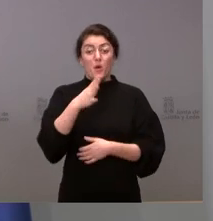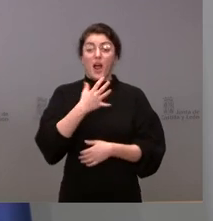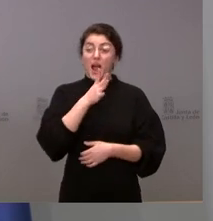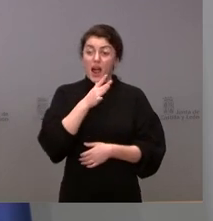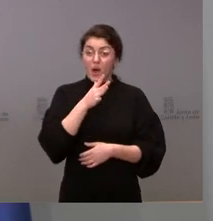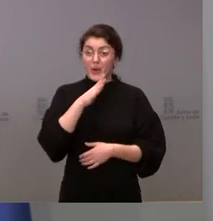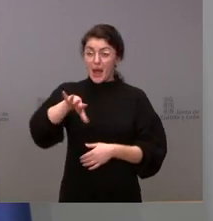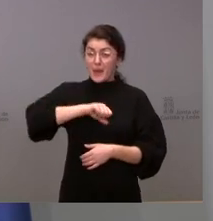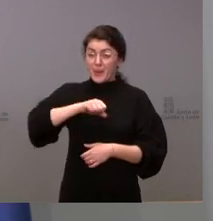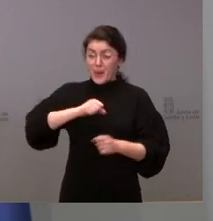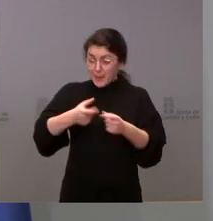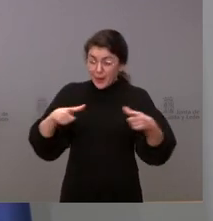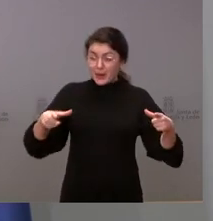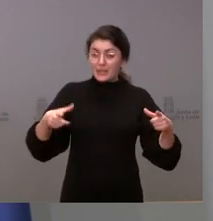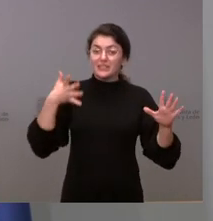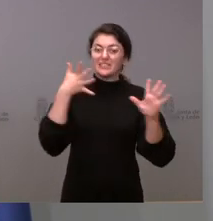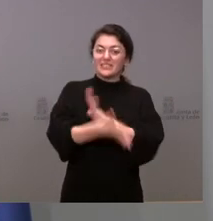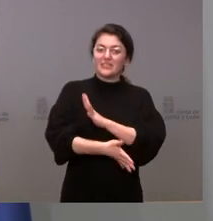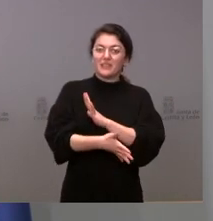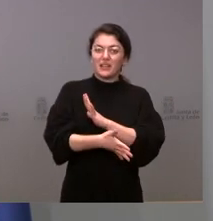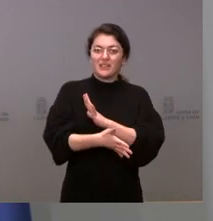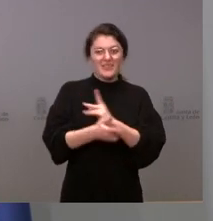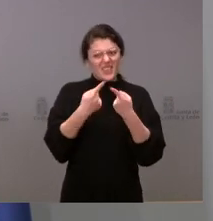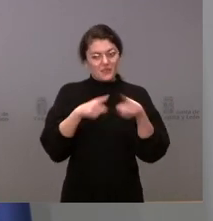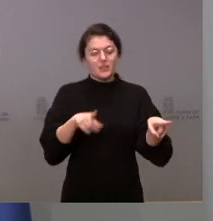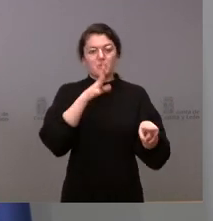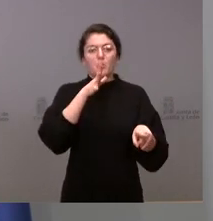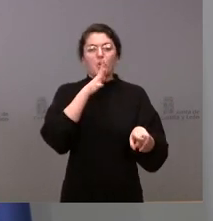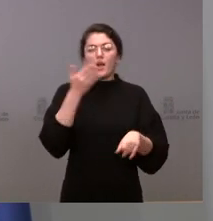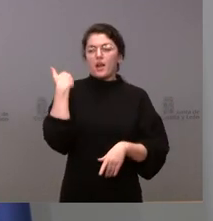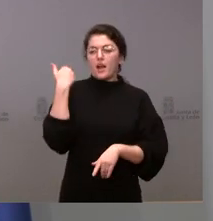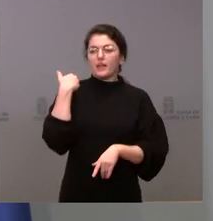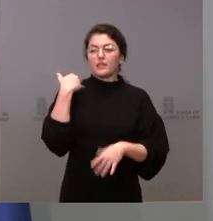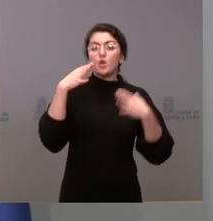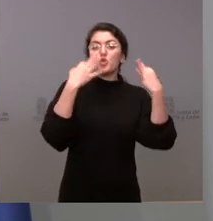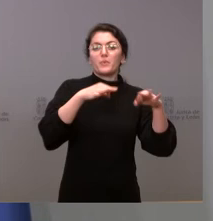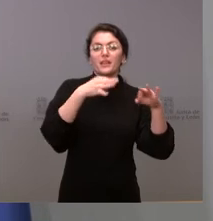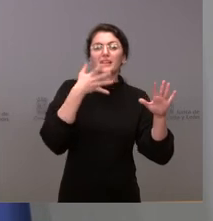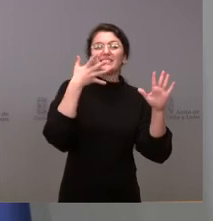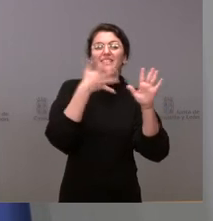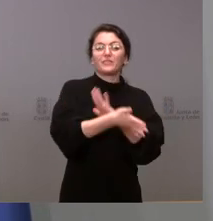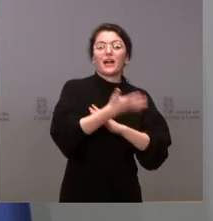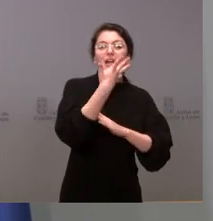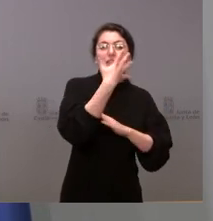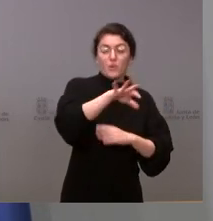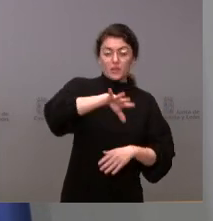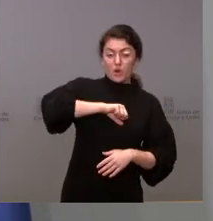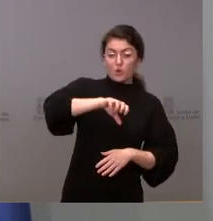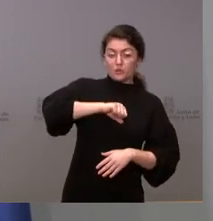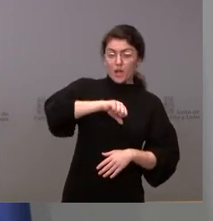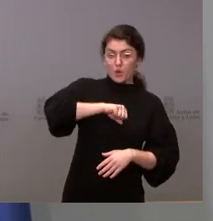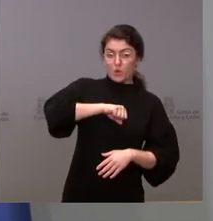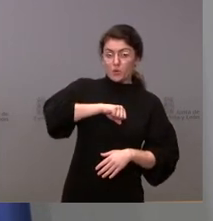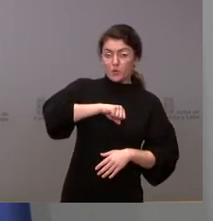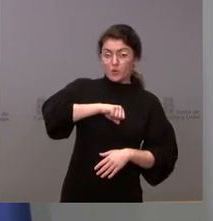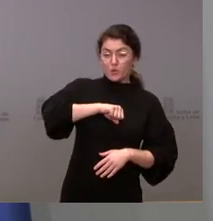de nueva normalidad cuando se llegaba a los 50 casos por 100.000 habitantes todavía estamos lejos de esos 50 casos pero también es verdad que en estas